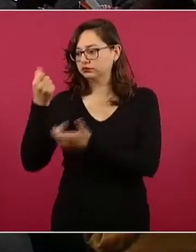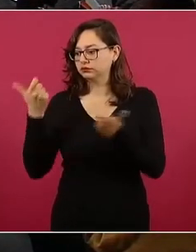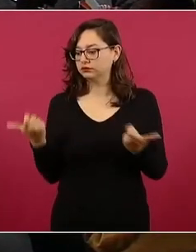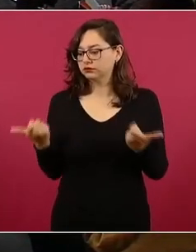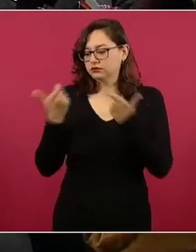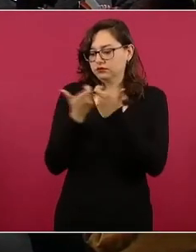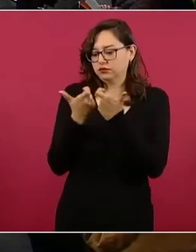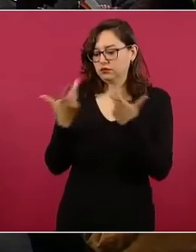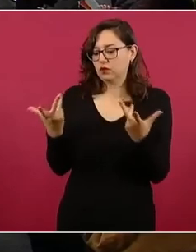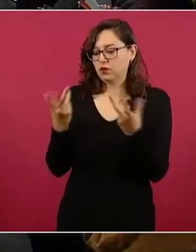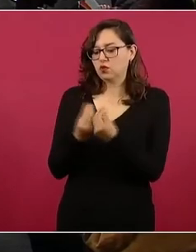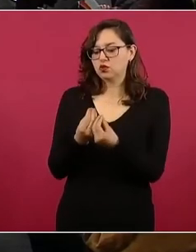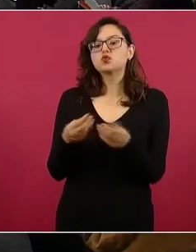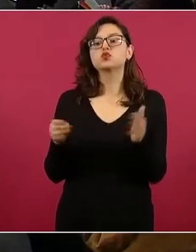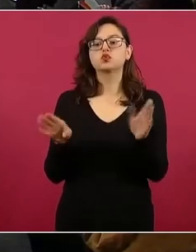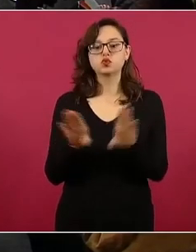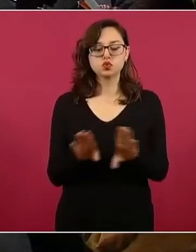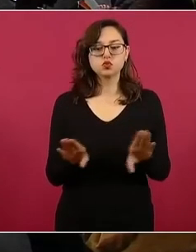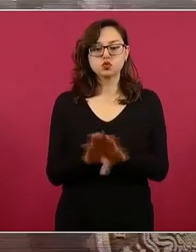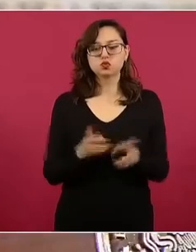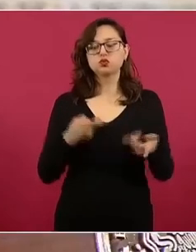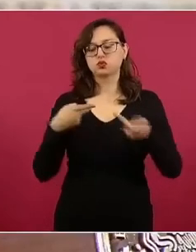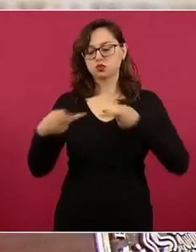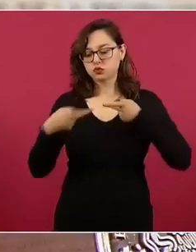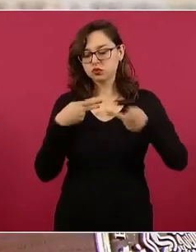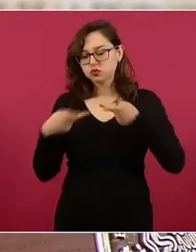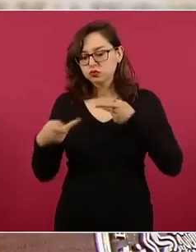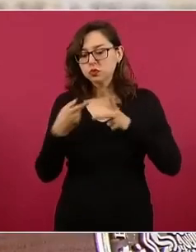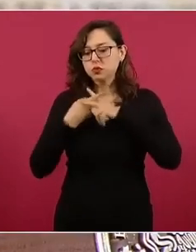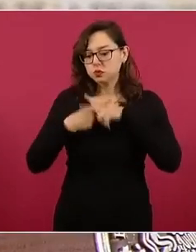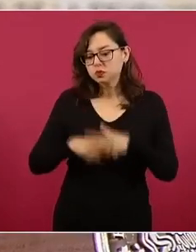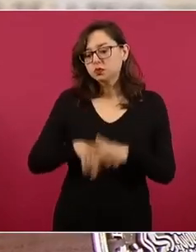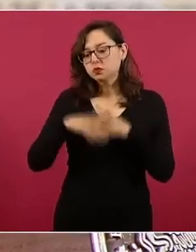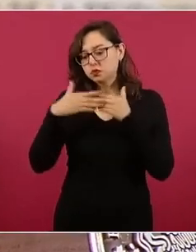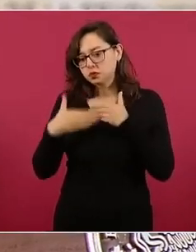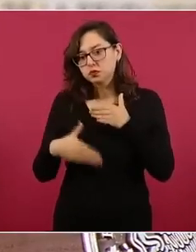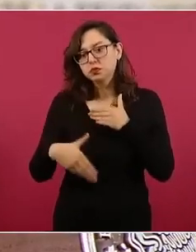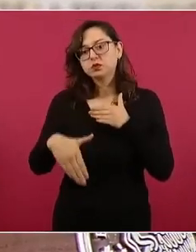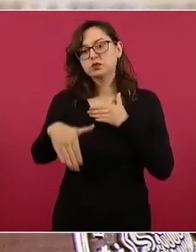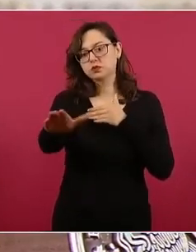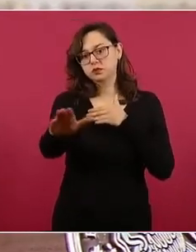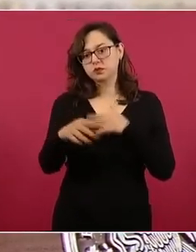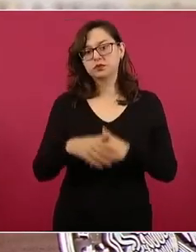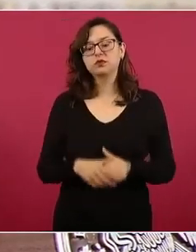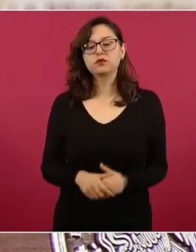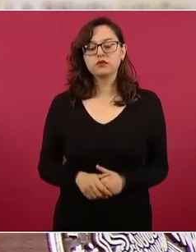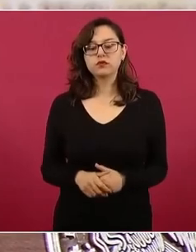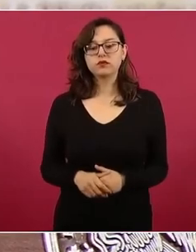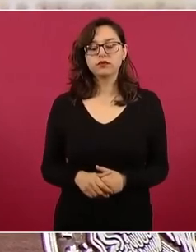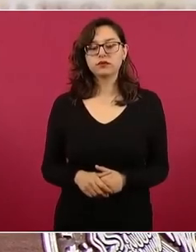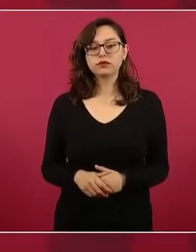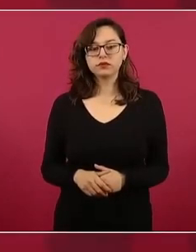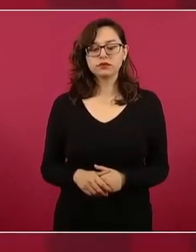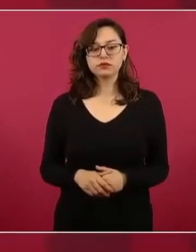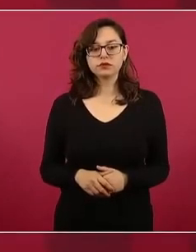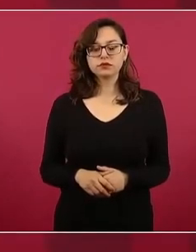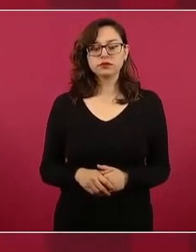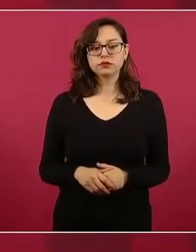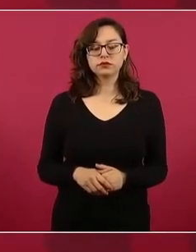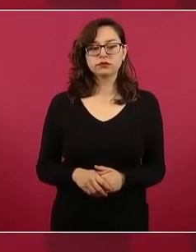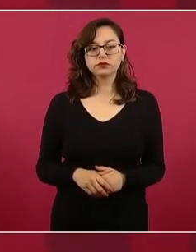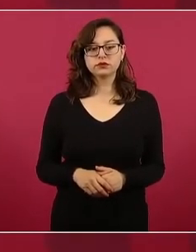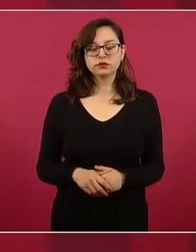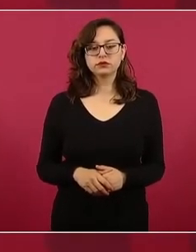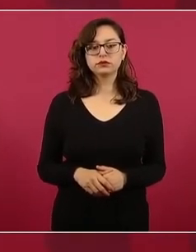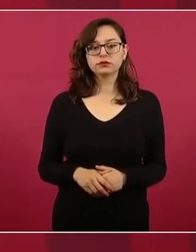a pedir que en el